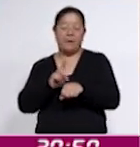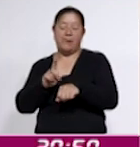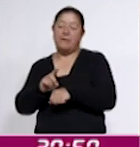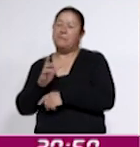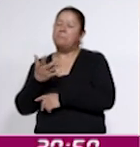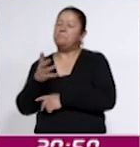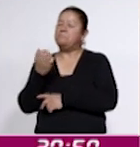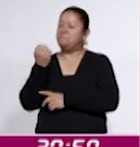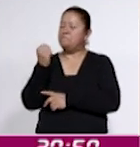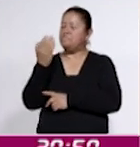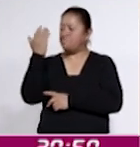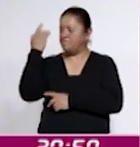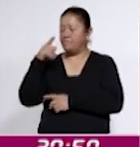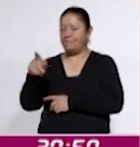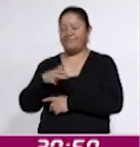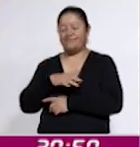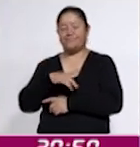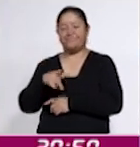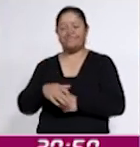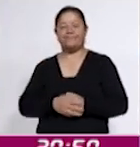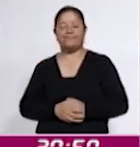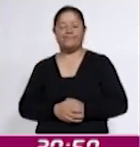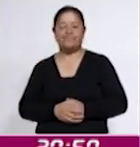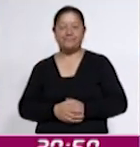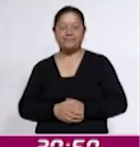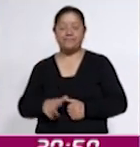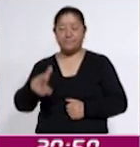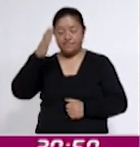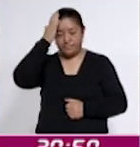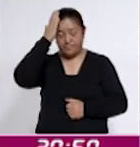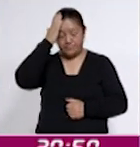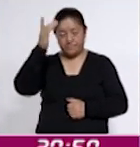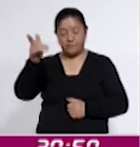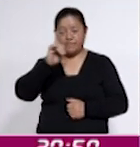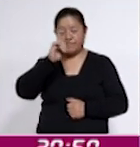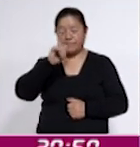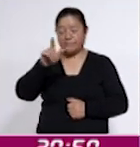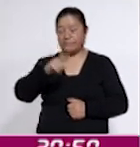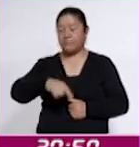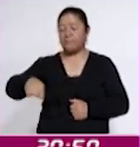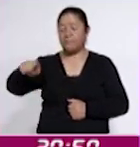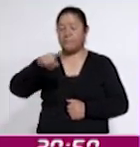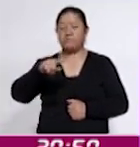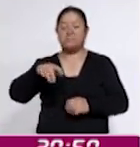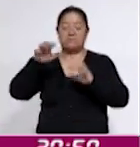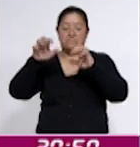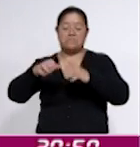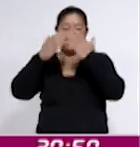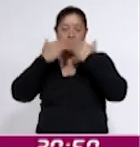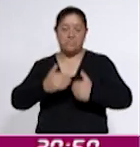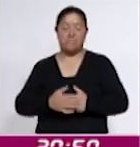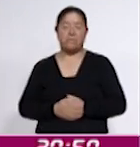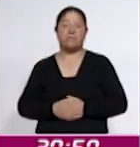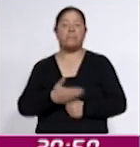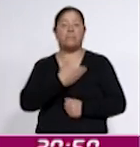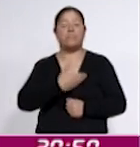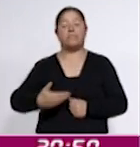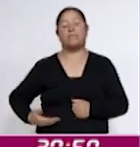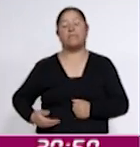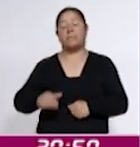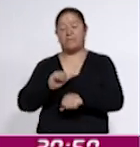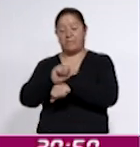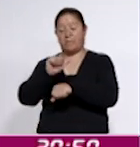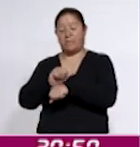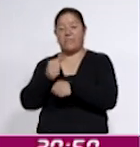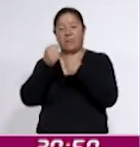septiembre, debido a una sequía en las principales centrales hidroeléctricas de Ecuador. El presidente argentino